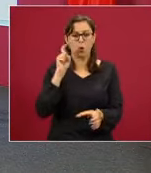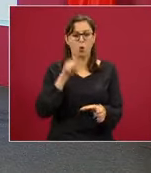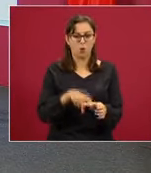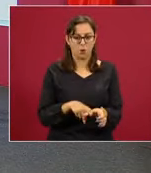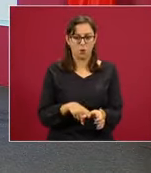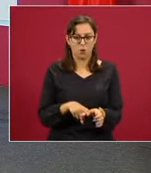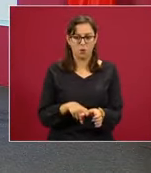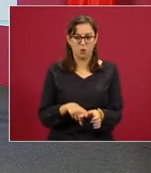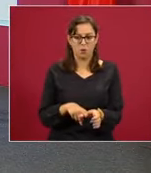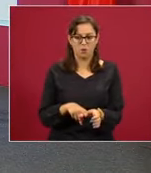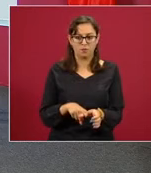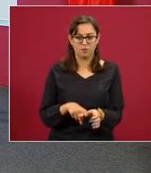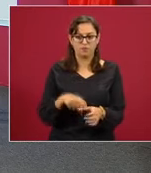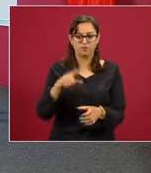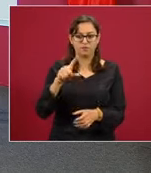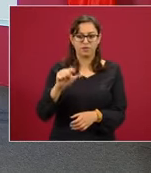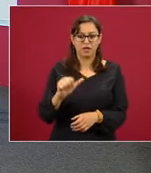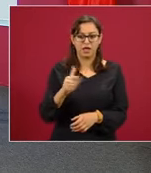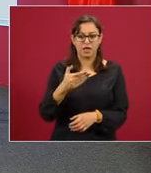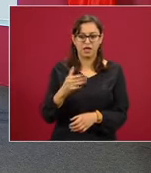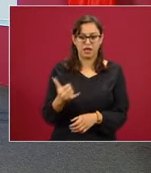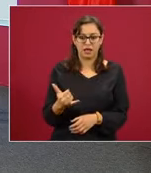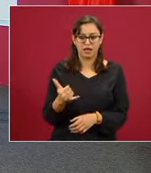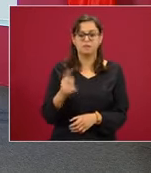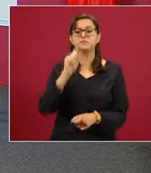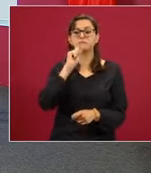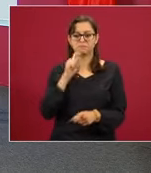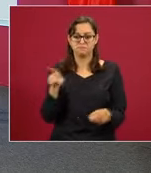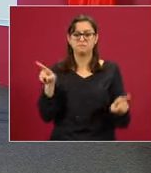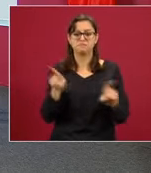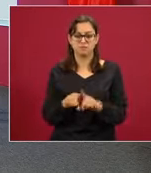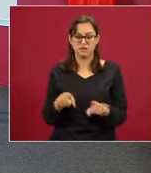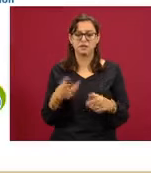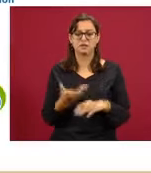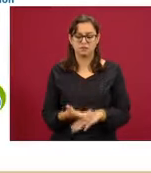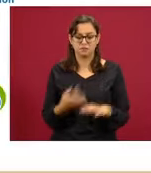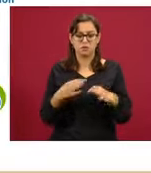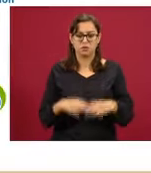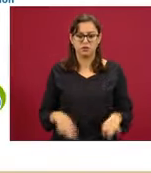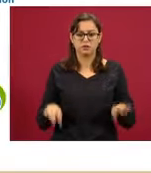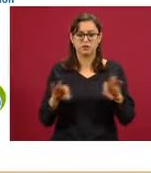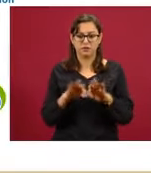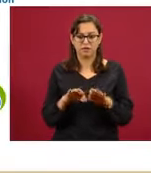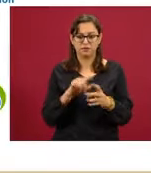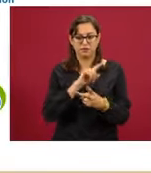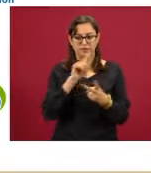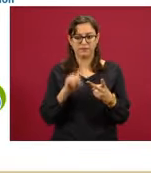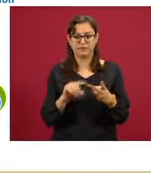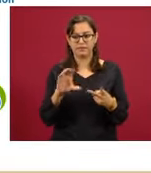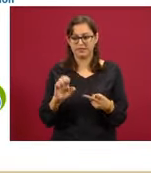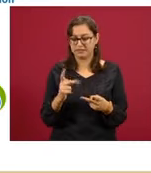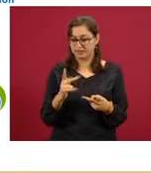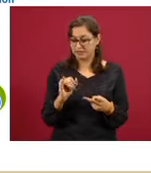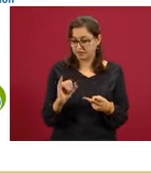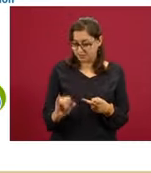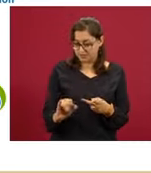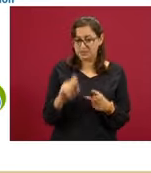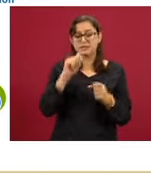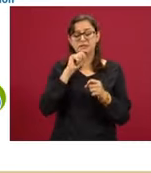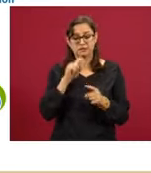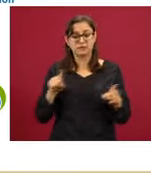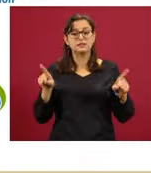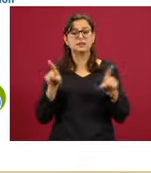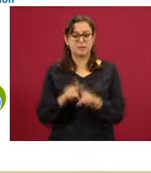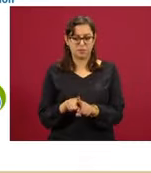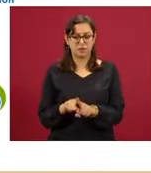Gavi, que es una iniciativa importante que ya también hemos comentado anteriormente, CEPI, que también tiene su sede